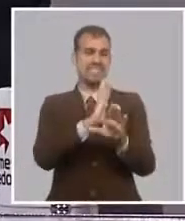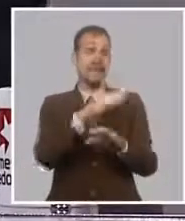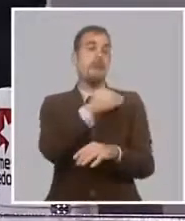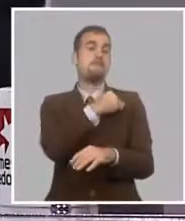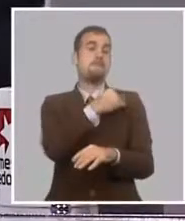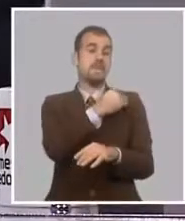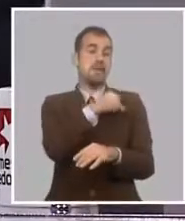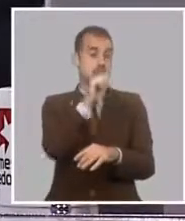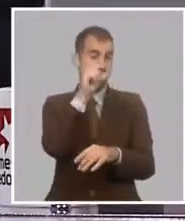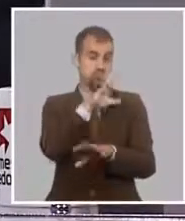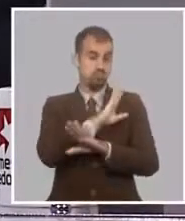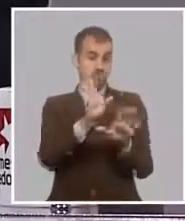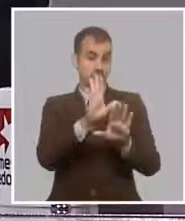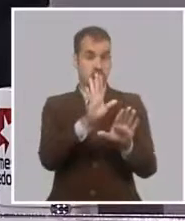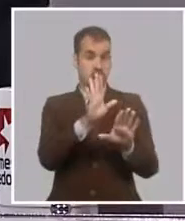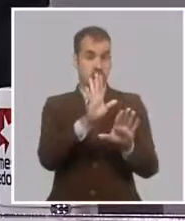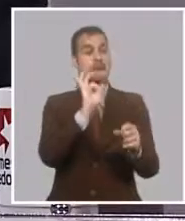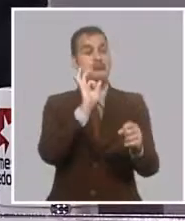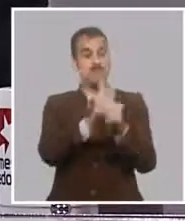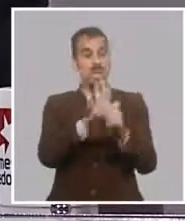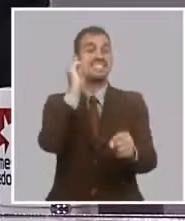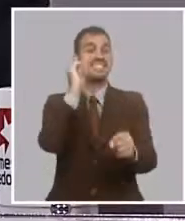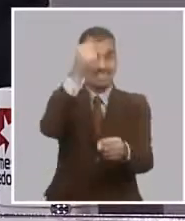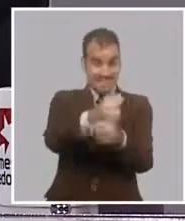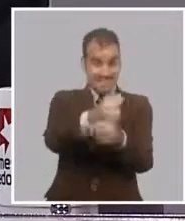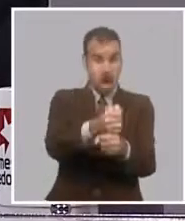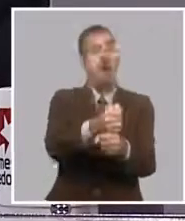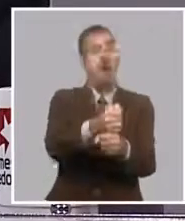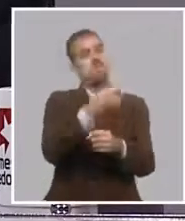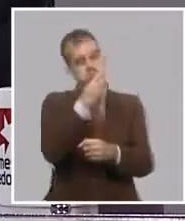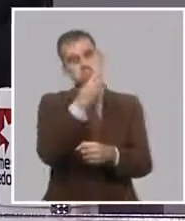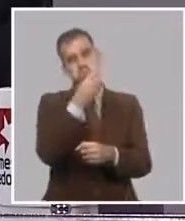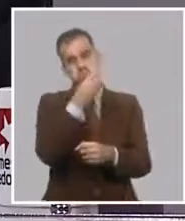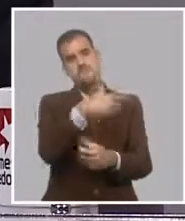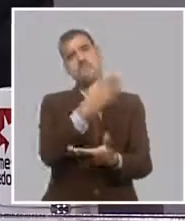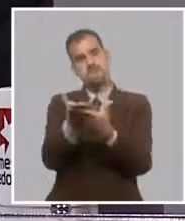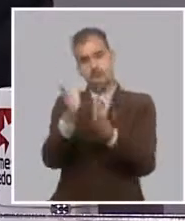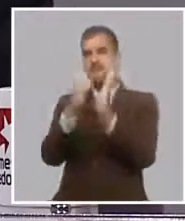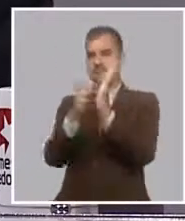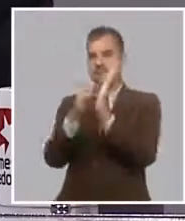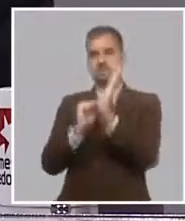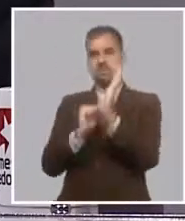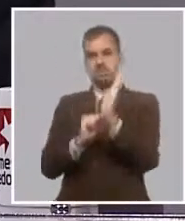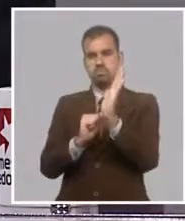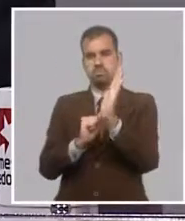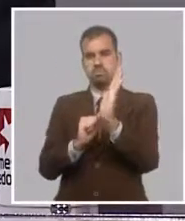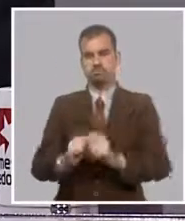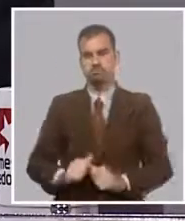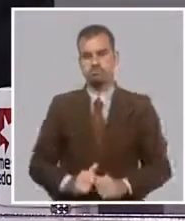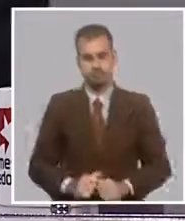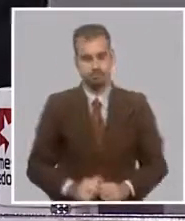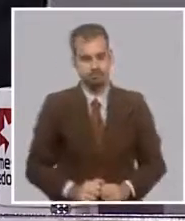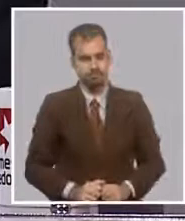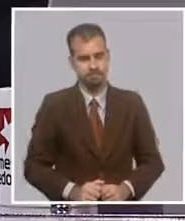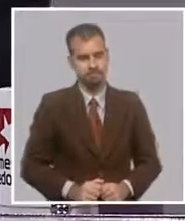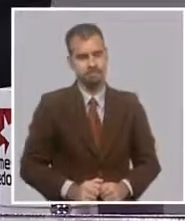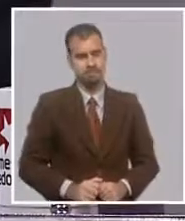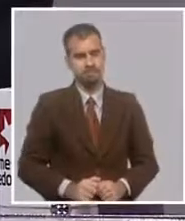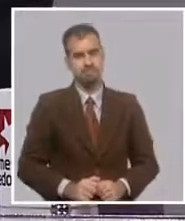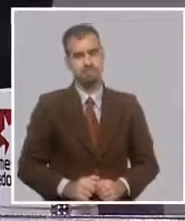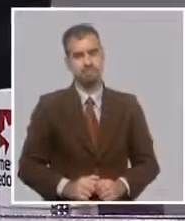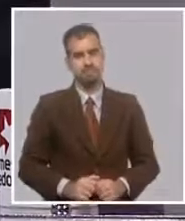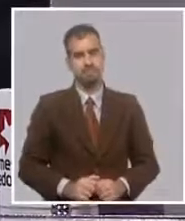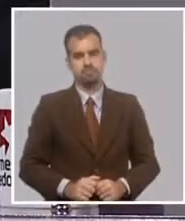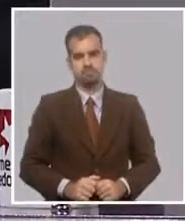podrán acceder a los créditos también sin necesidad de otorgarles garantía. Y también, al